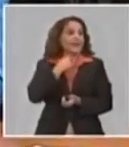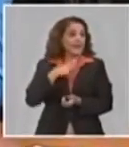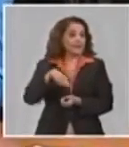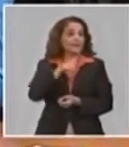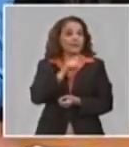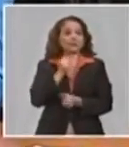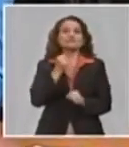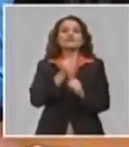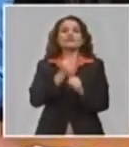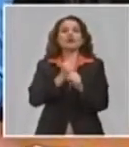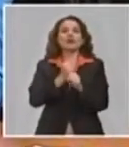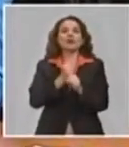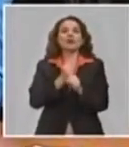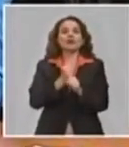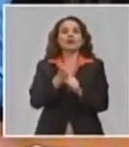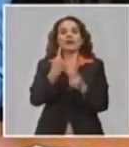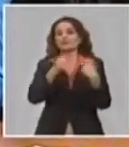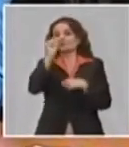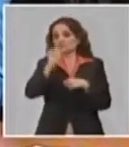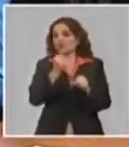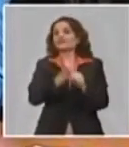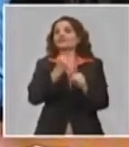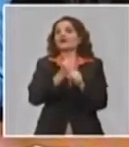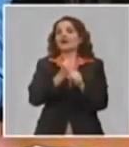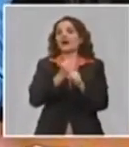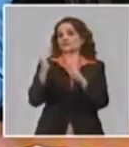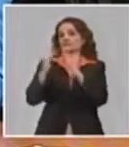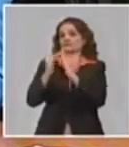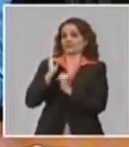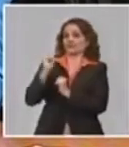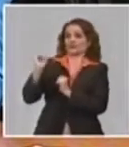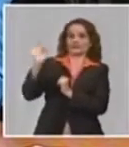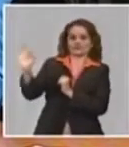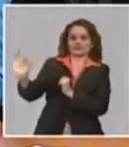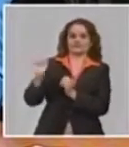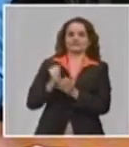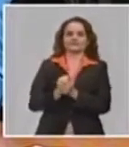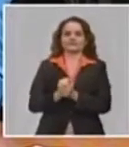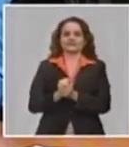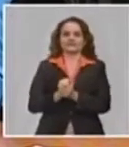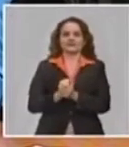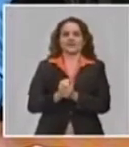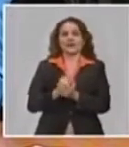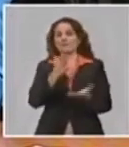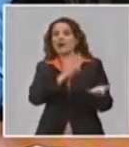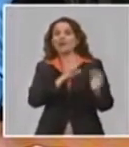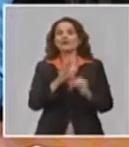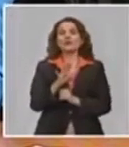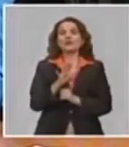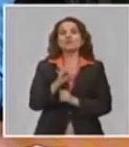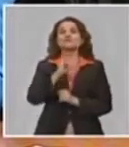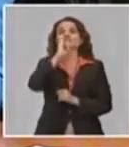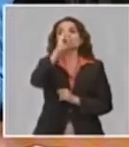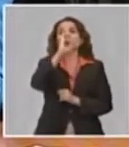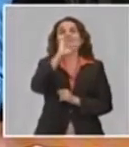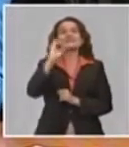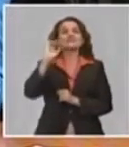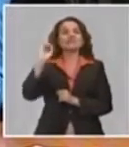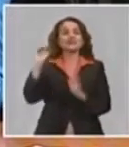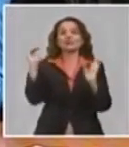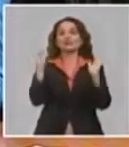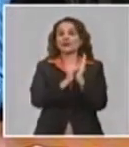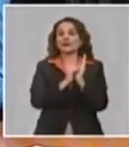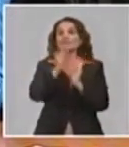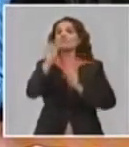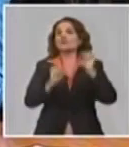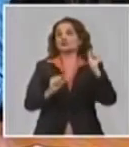que laboran a distancia. Hoy por hoy tenemos más de 600.000 trabajadores que laboran a distancia. Recordar que nosotros cuando